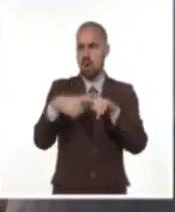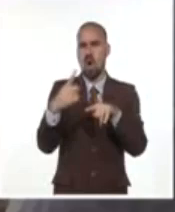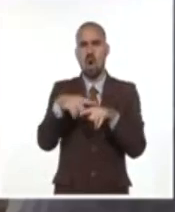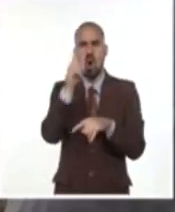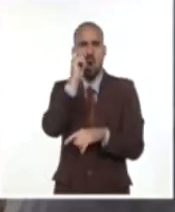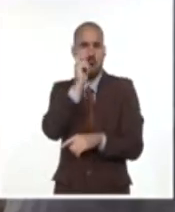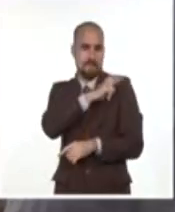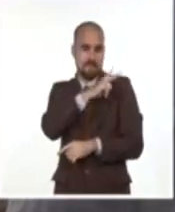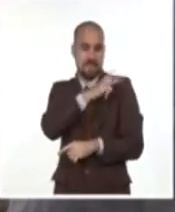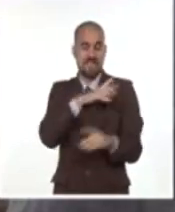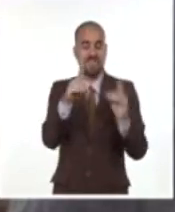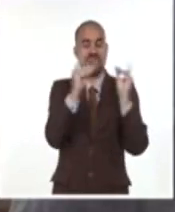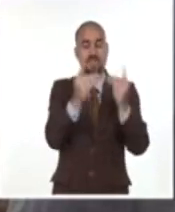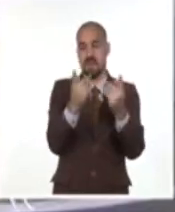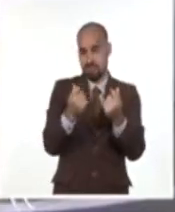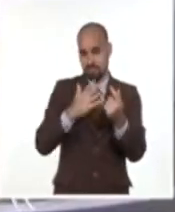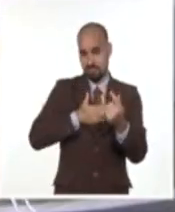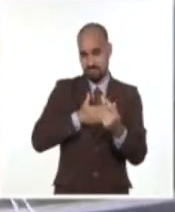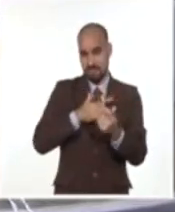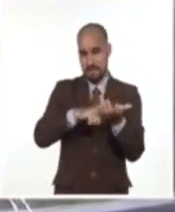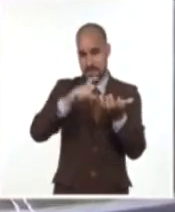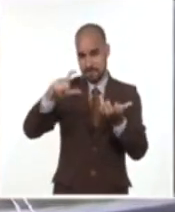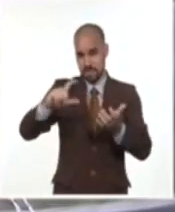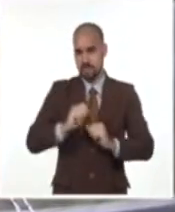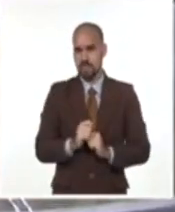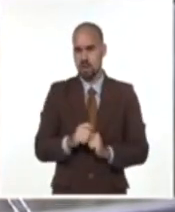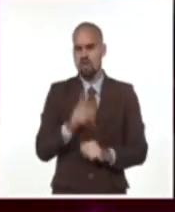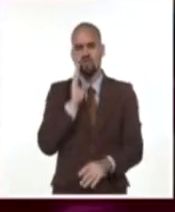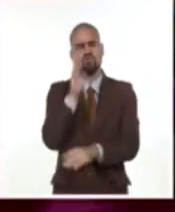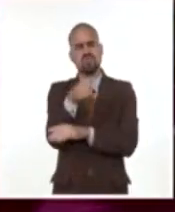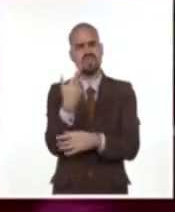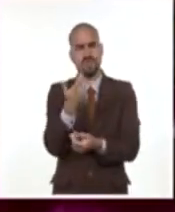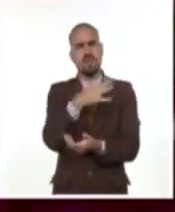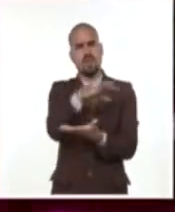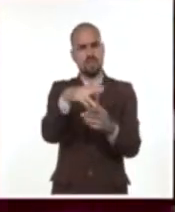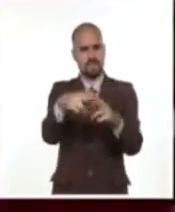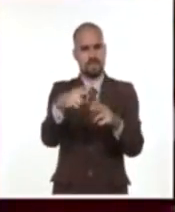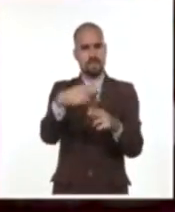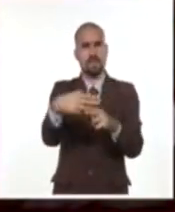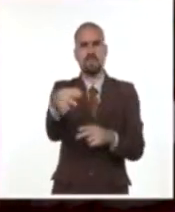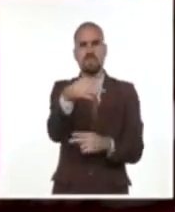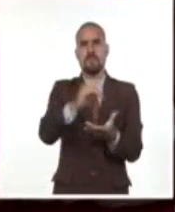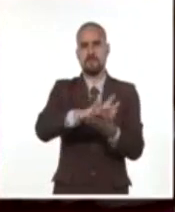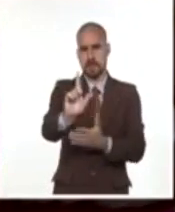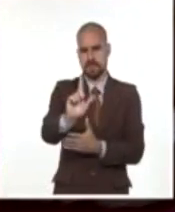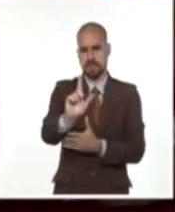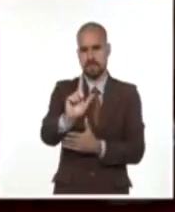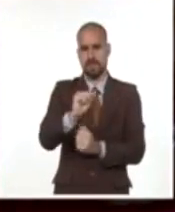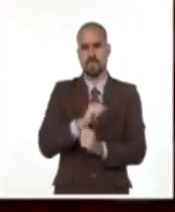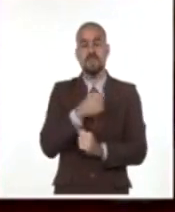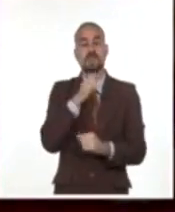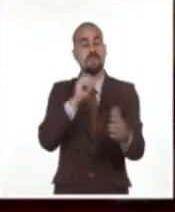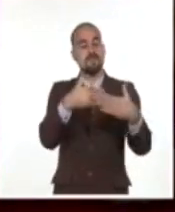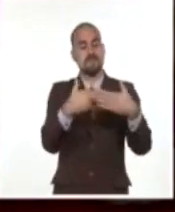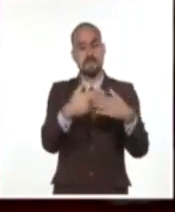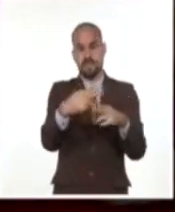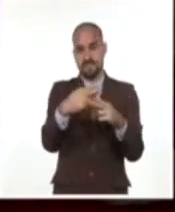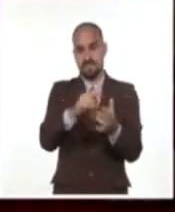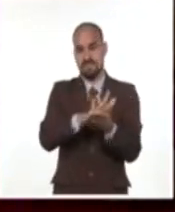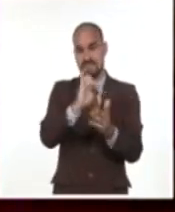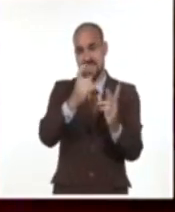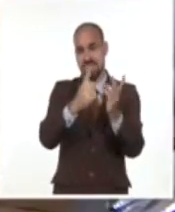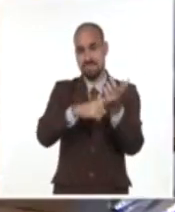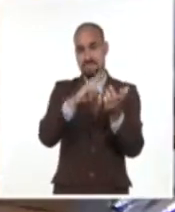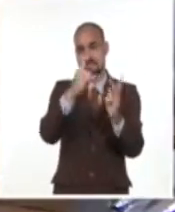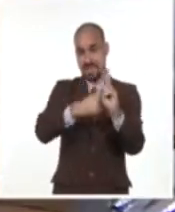económico, Joel Keipo Ruiz, recorrió en Mariel sitios de interés como la Mipime del Fin, donde se interesó por las preocupaciones y